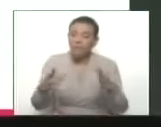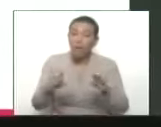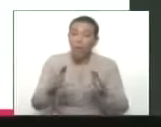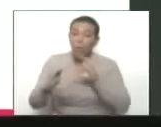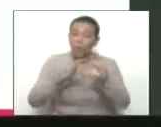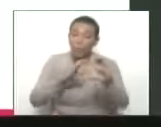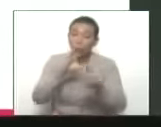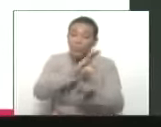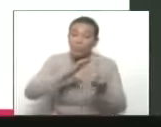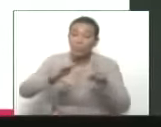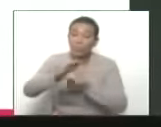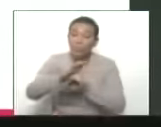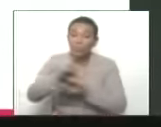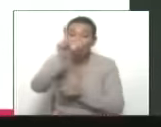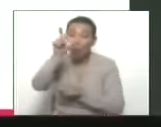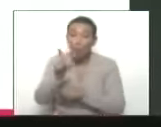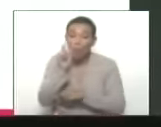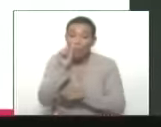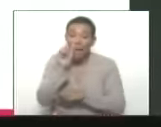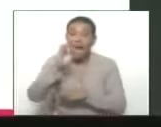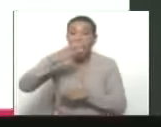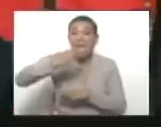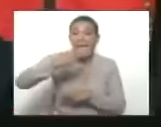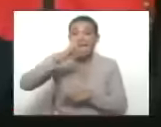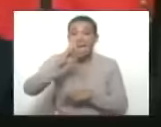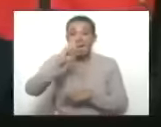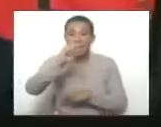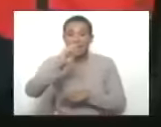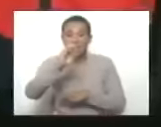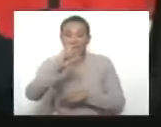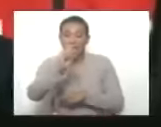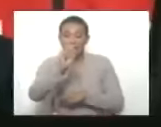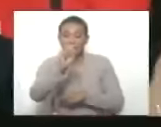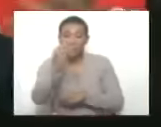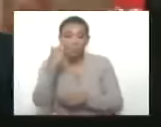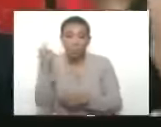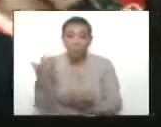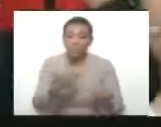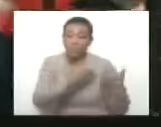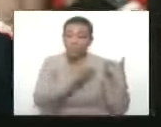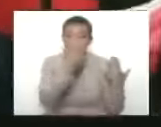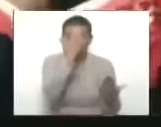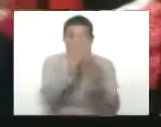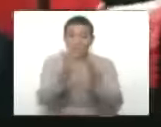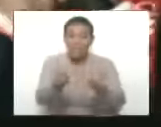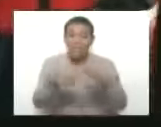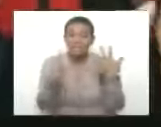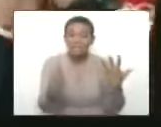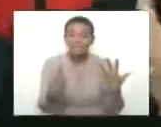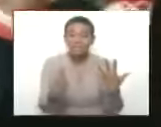el culturólogo venezolano, Ernesto Villegas Poljá, al frente del sexto vértice.